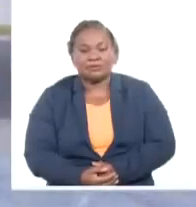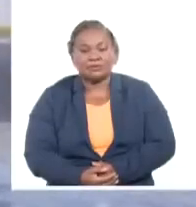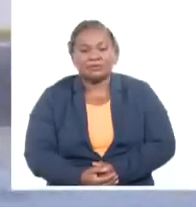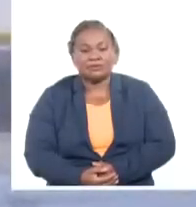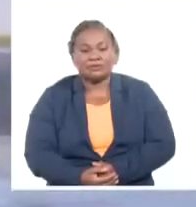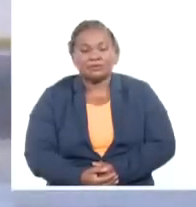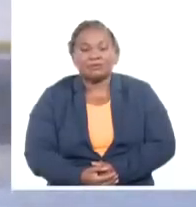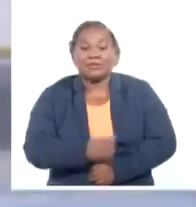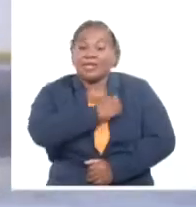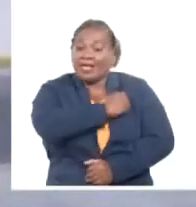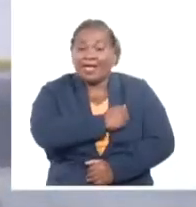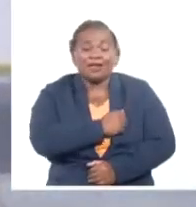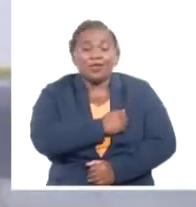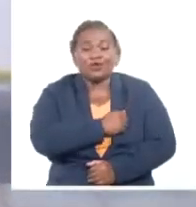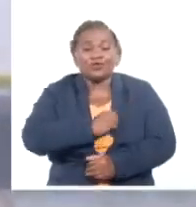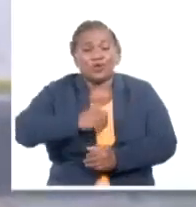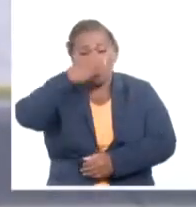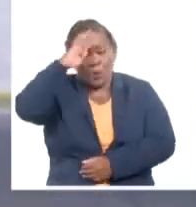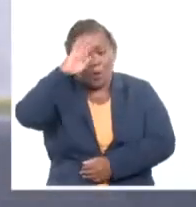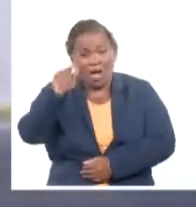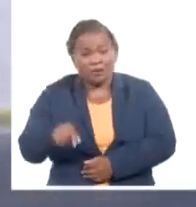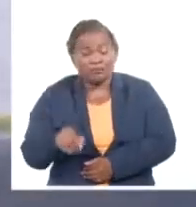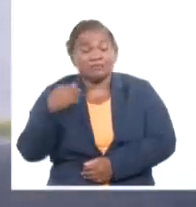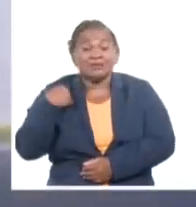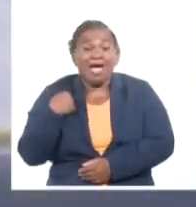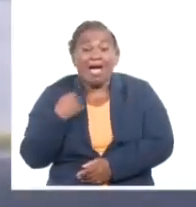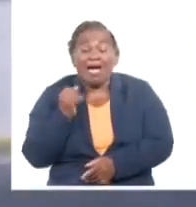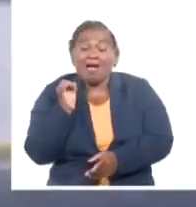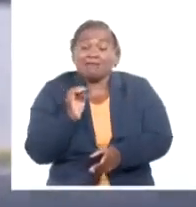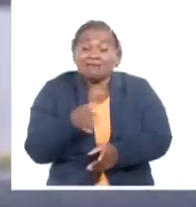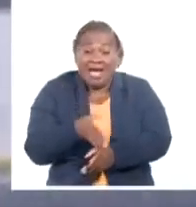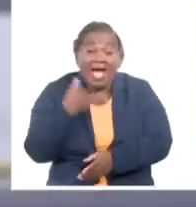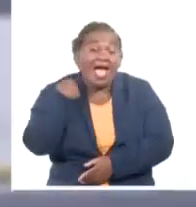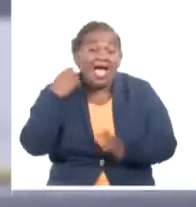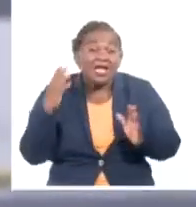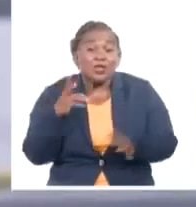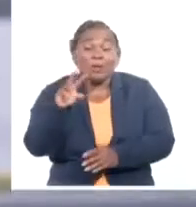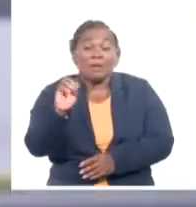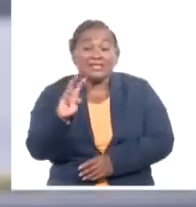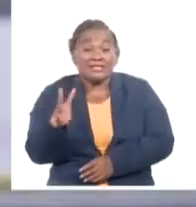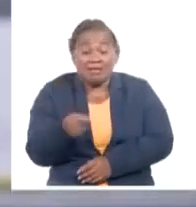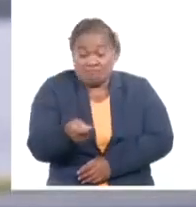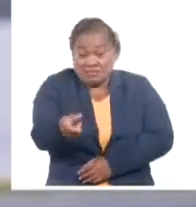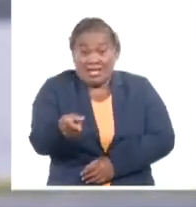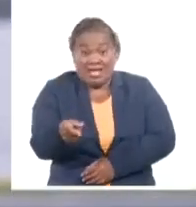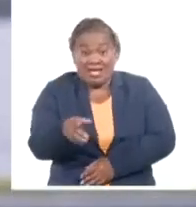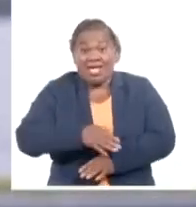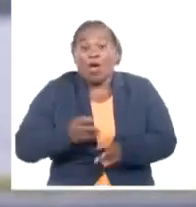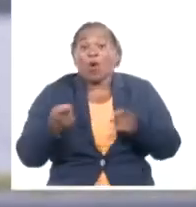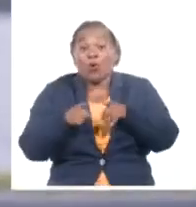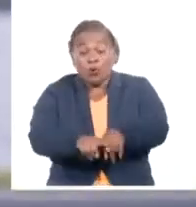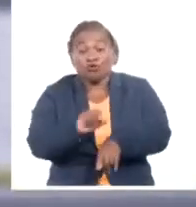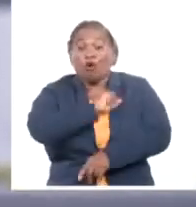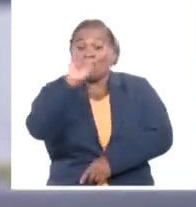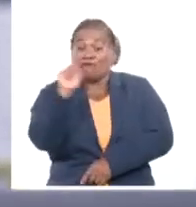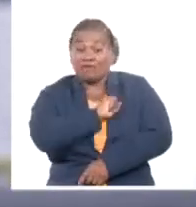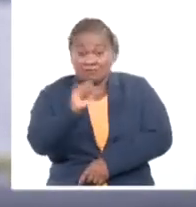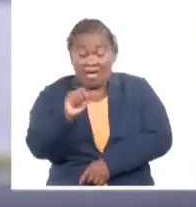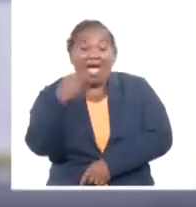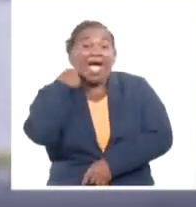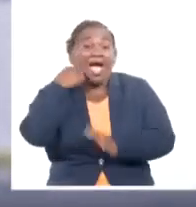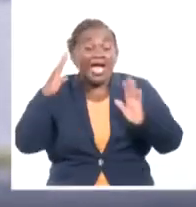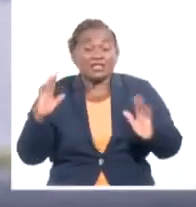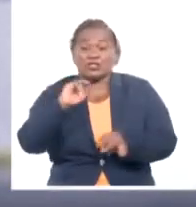Queridos compatriotas, llegamos al 2023 después de vencer juntos uno de los años más desafiantes